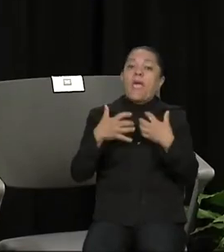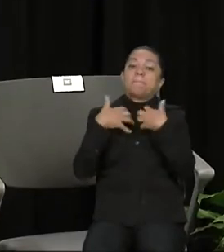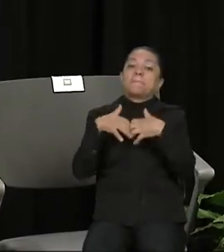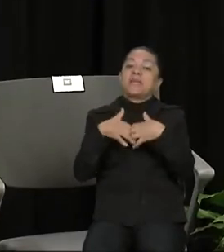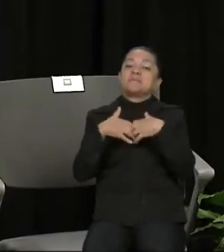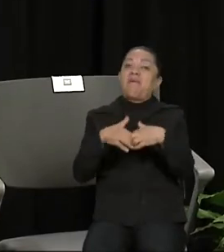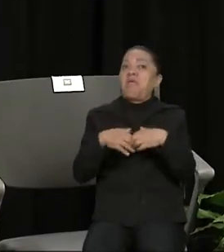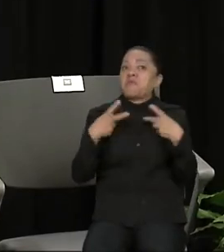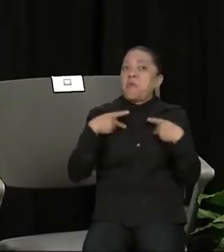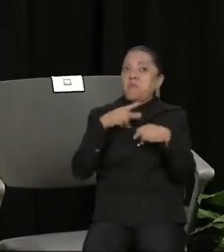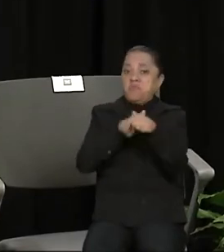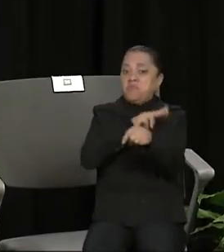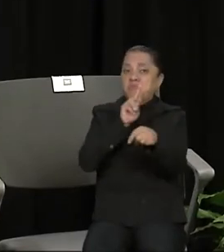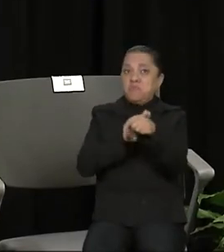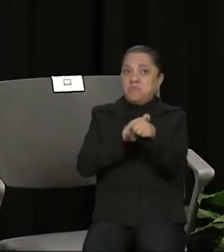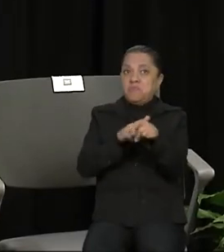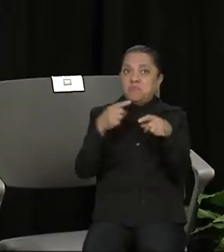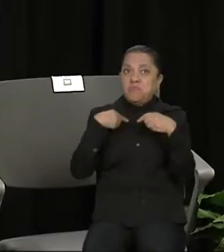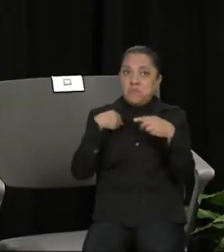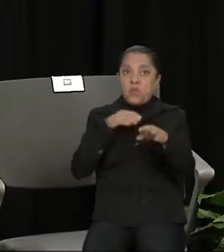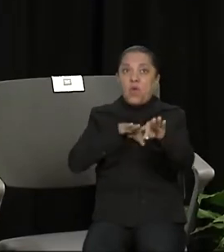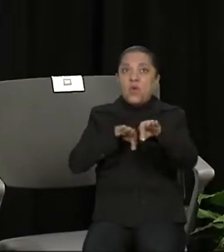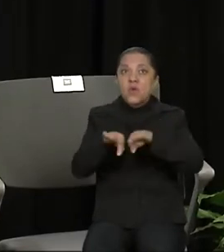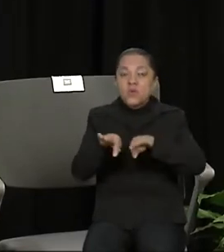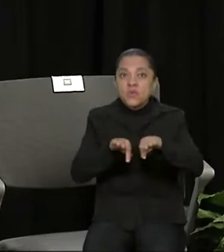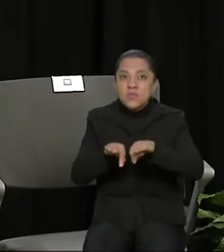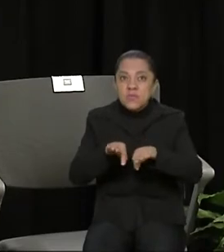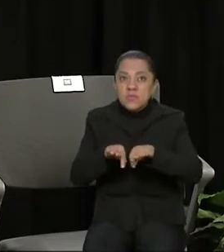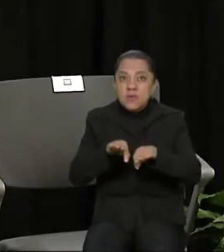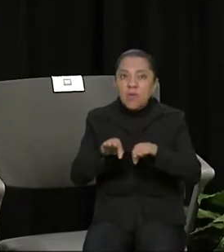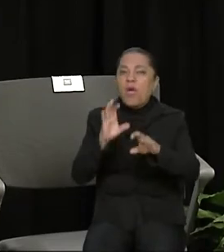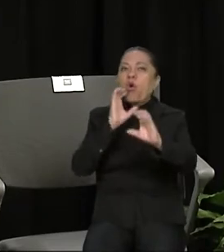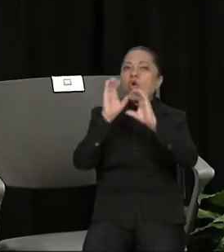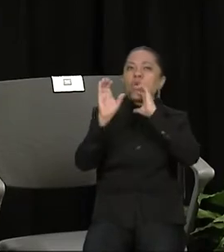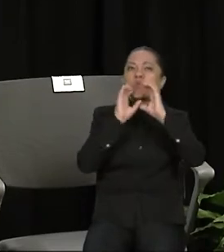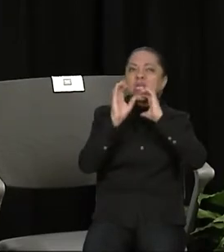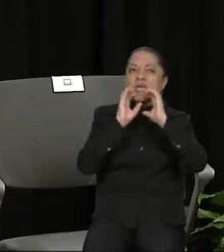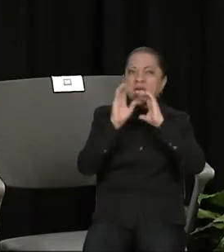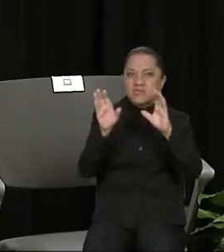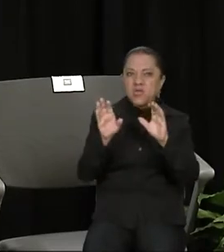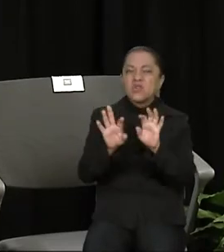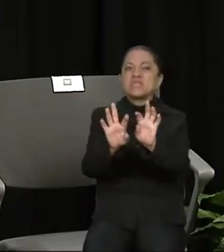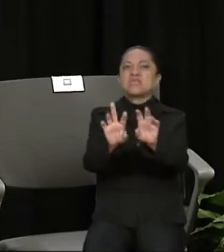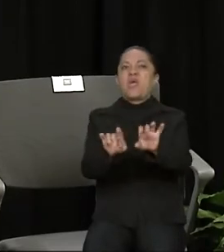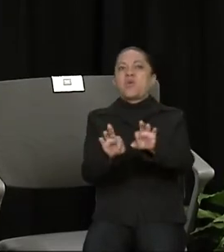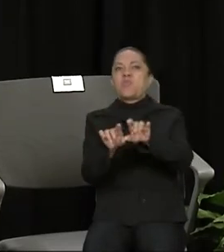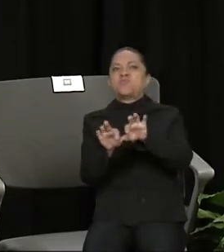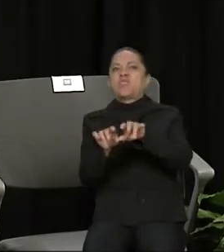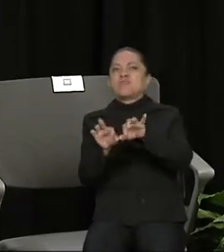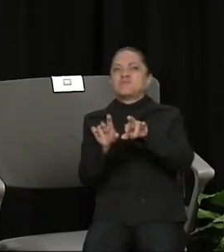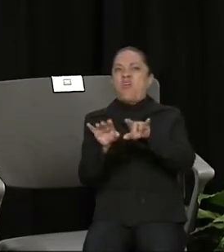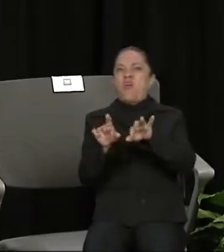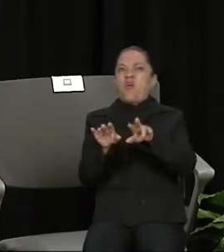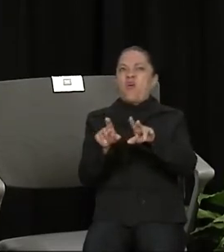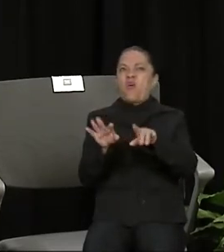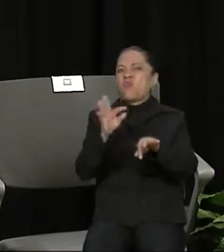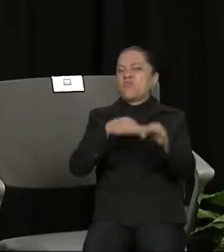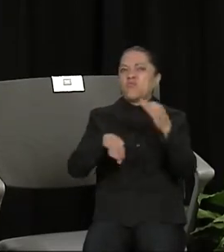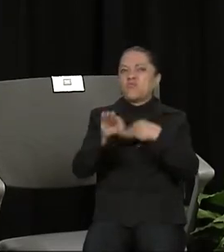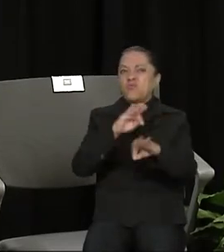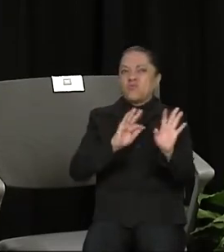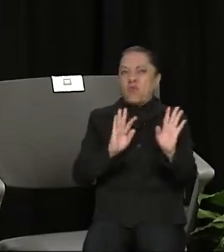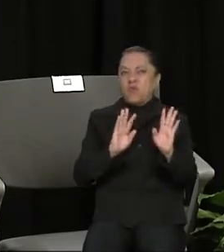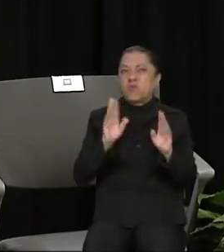me dedico a la parte de tecnología, de comunicaciones, con putos redes, esas cosas. Soy el quinto hijo de una familia de 14.